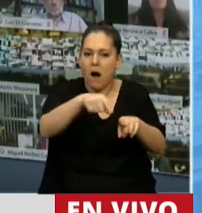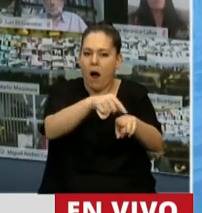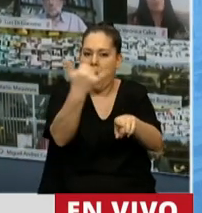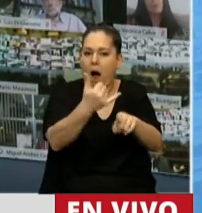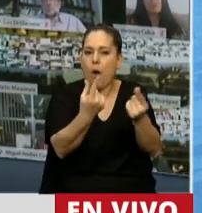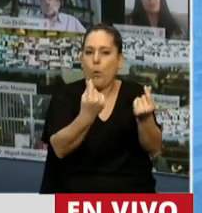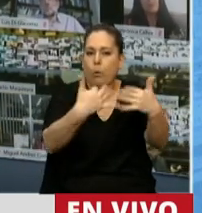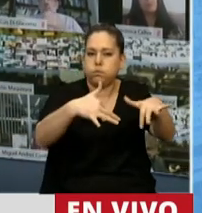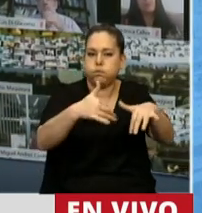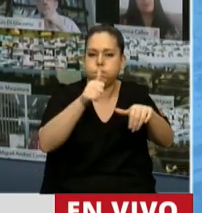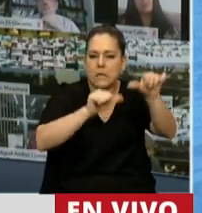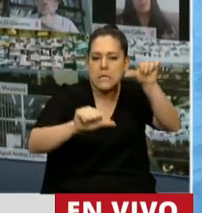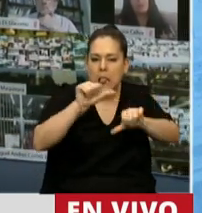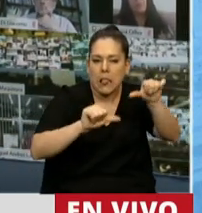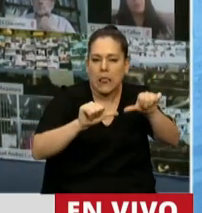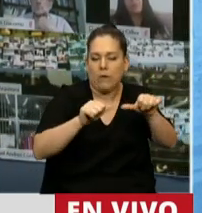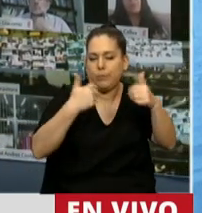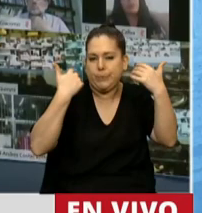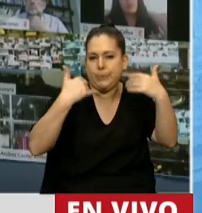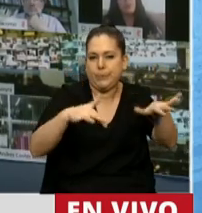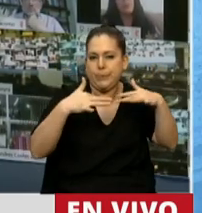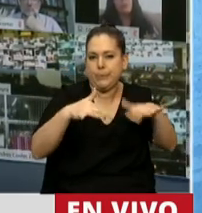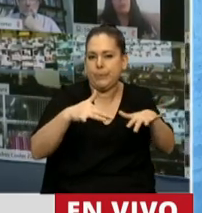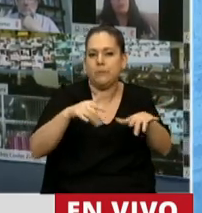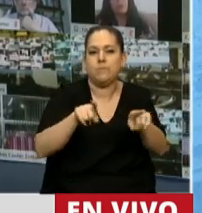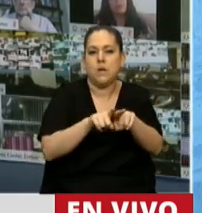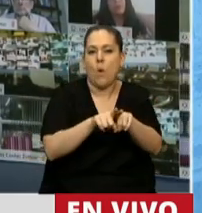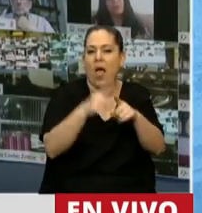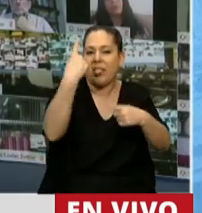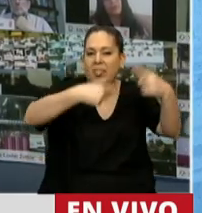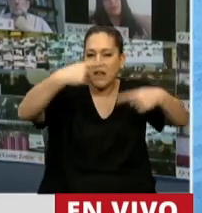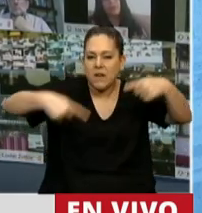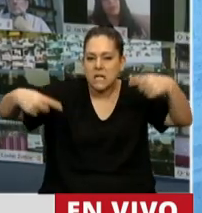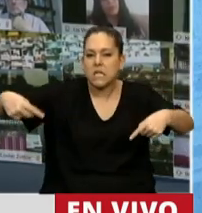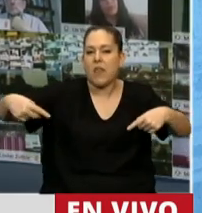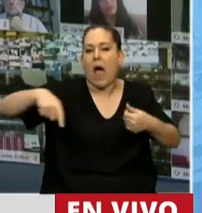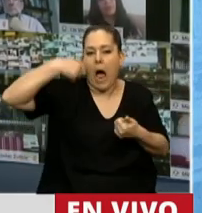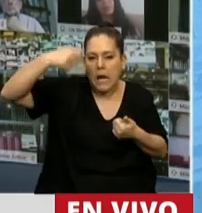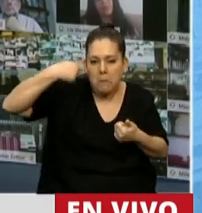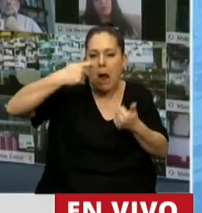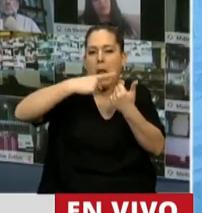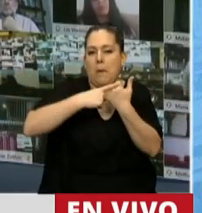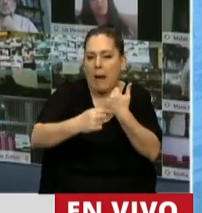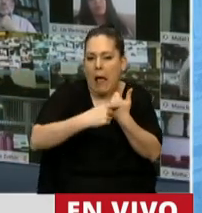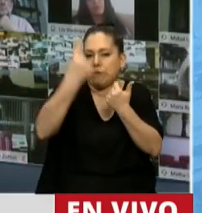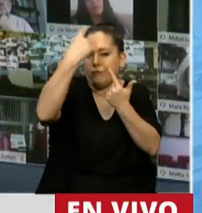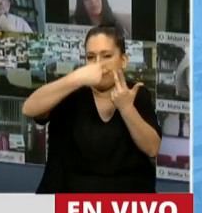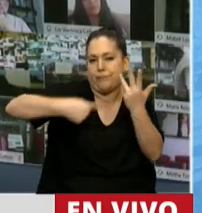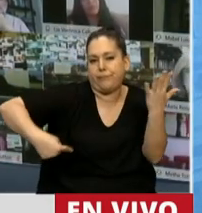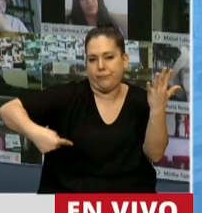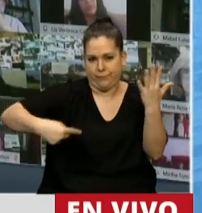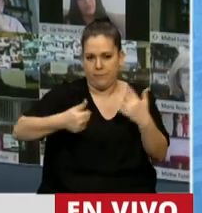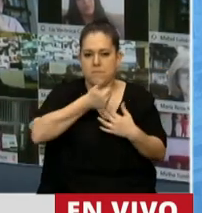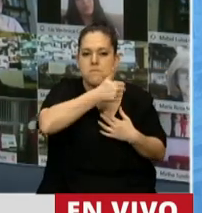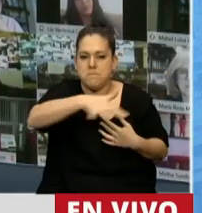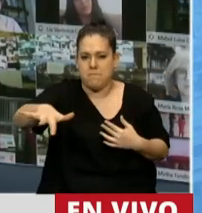científico invalorable en toda la biodiversidad oceánica de nuestro Atlántico Sur.